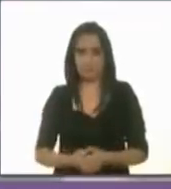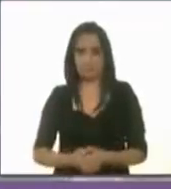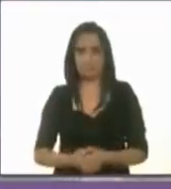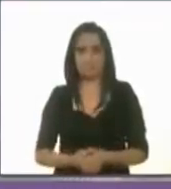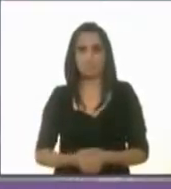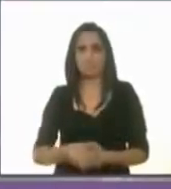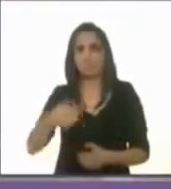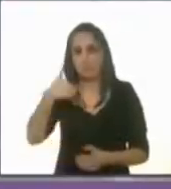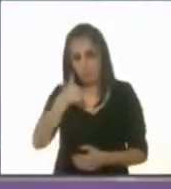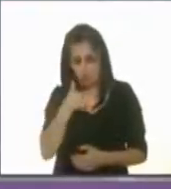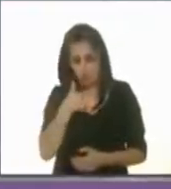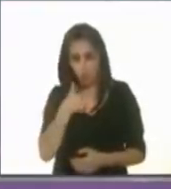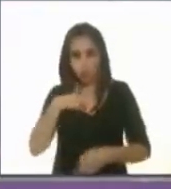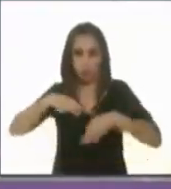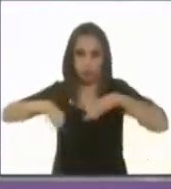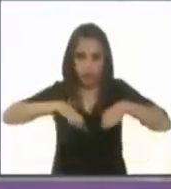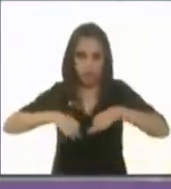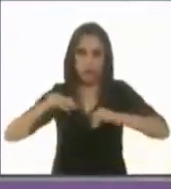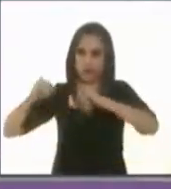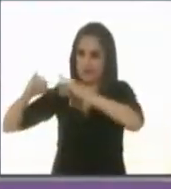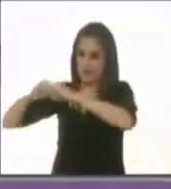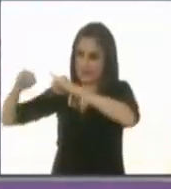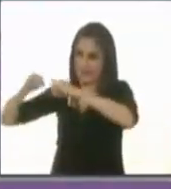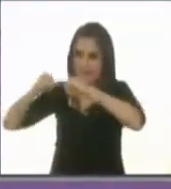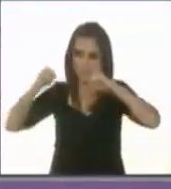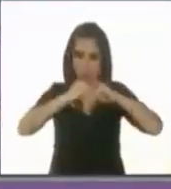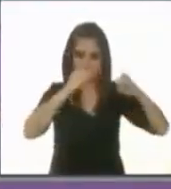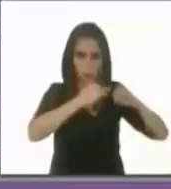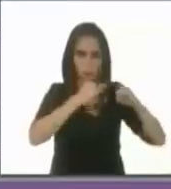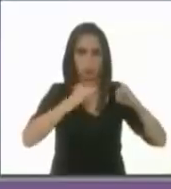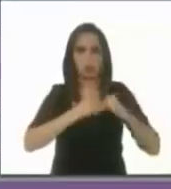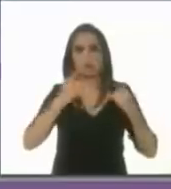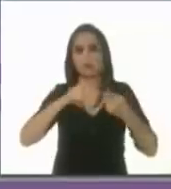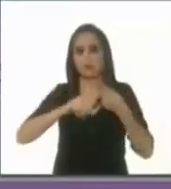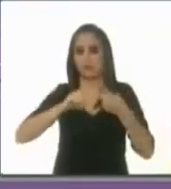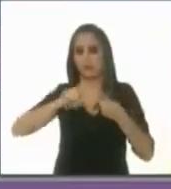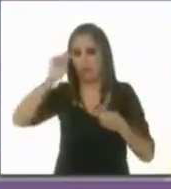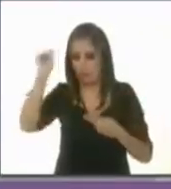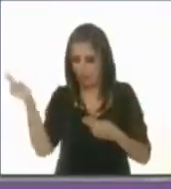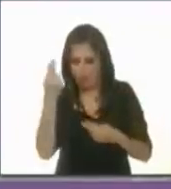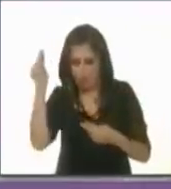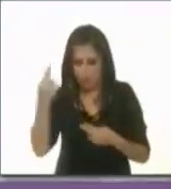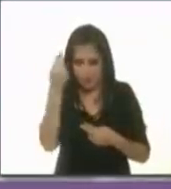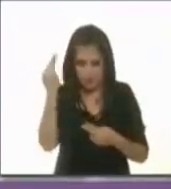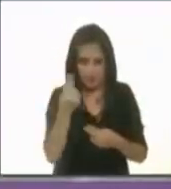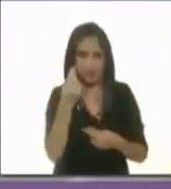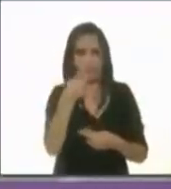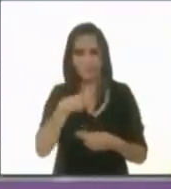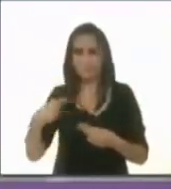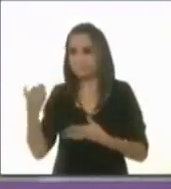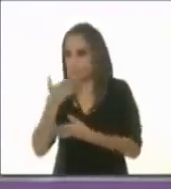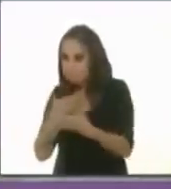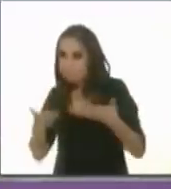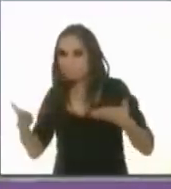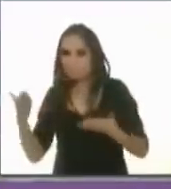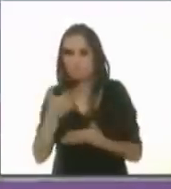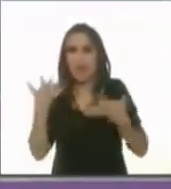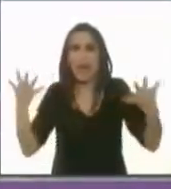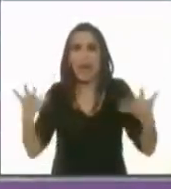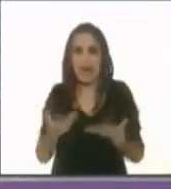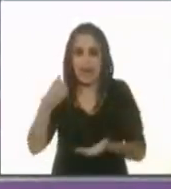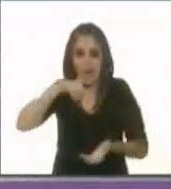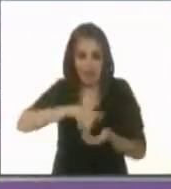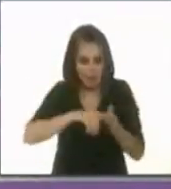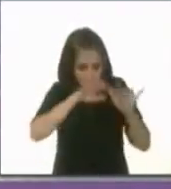trabajaremos con instituciones universitarias que desarrollarán una plataforma